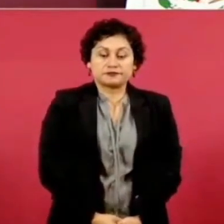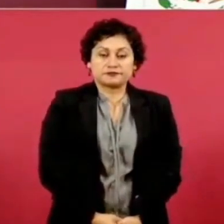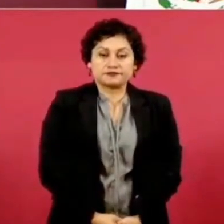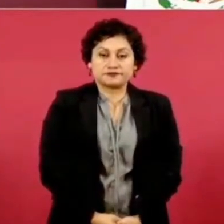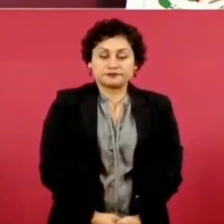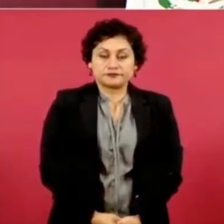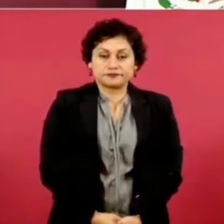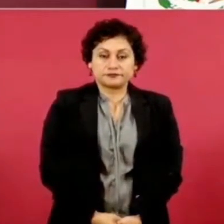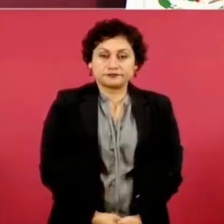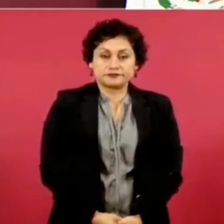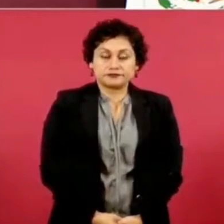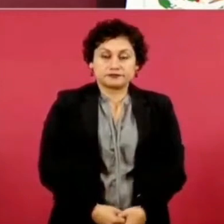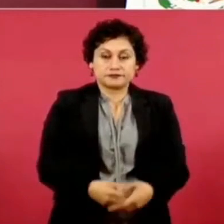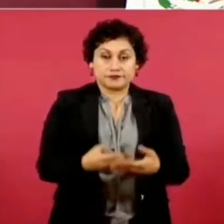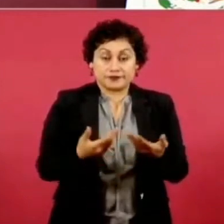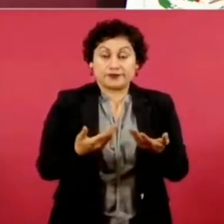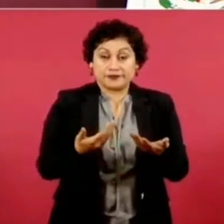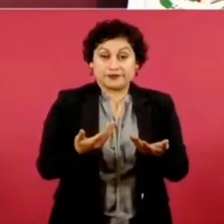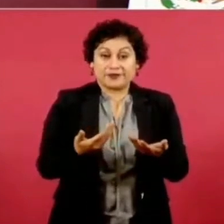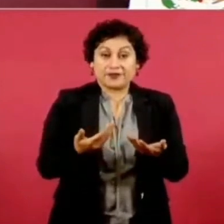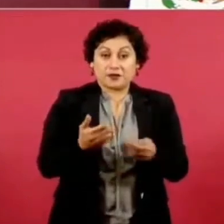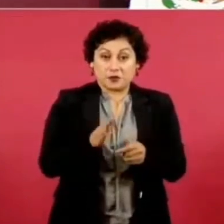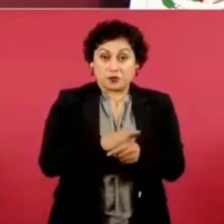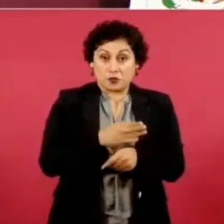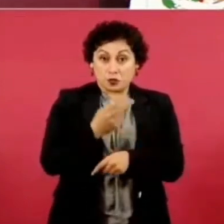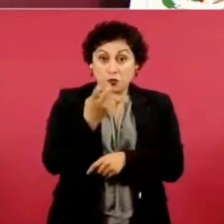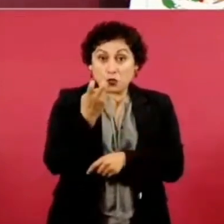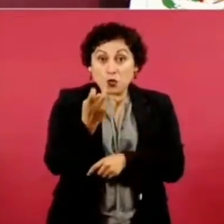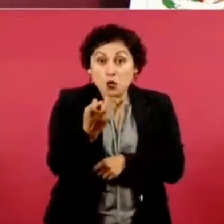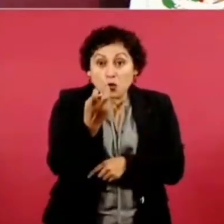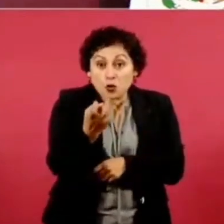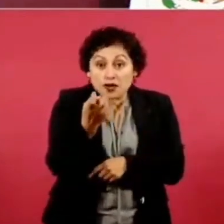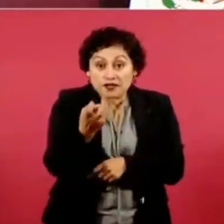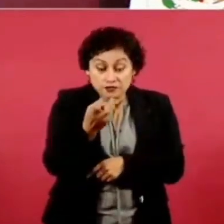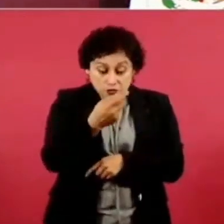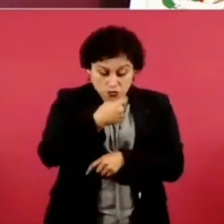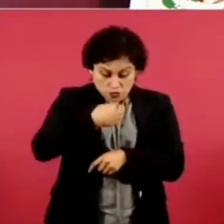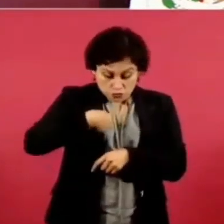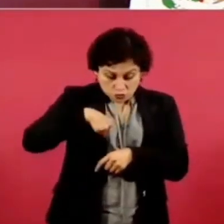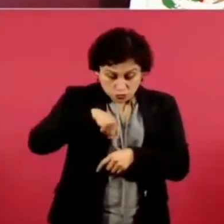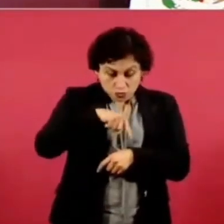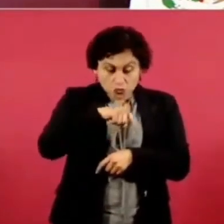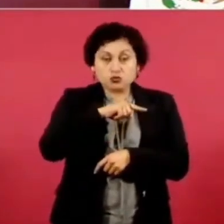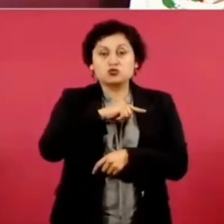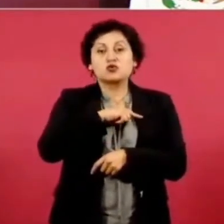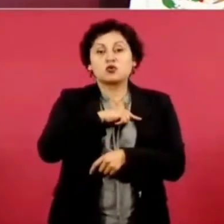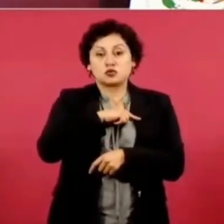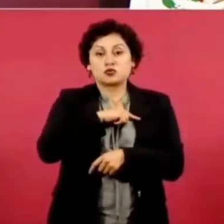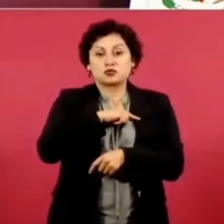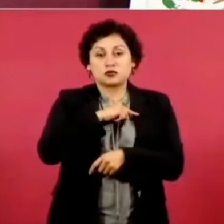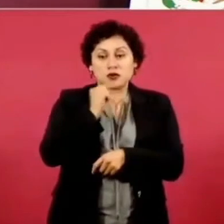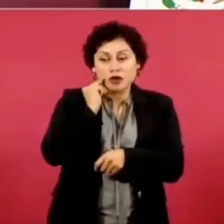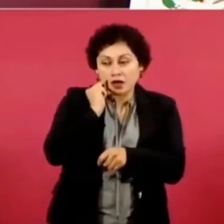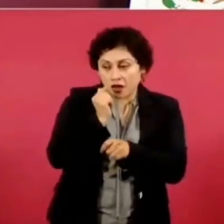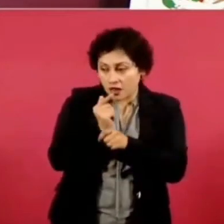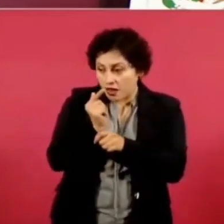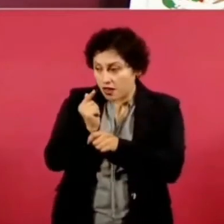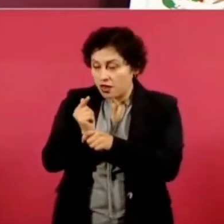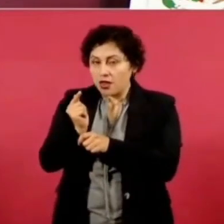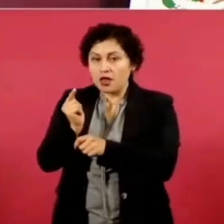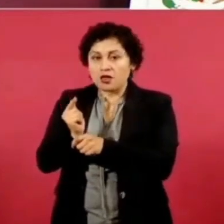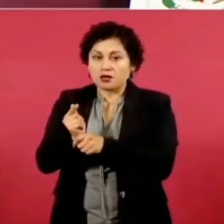Por eso es que tenemos que seguir con la transformación